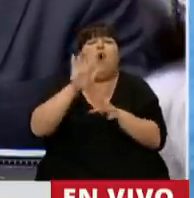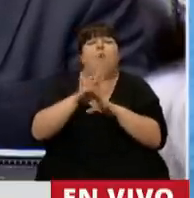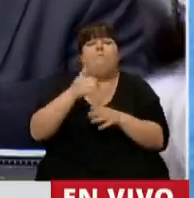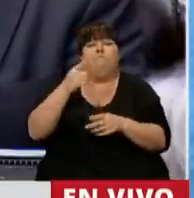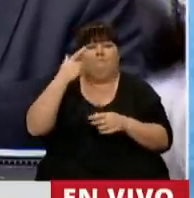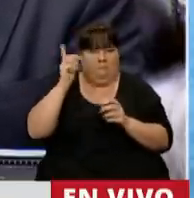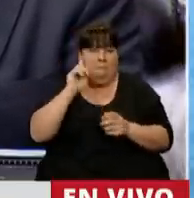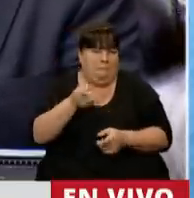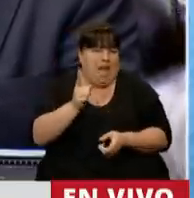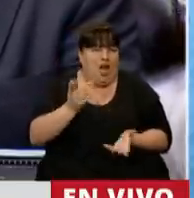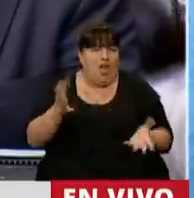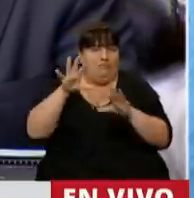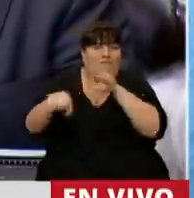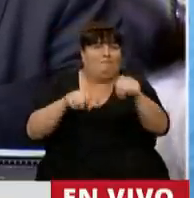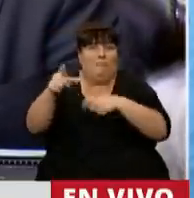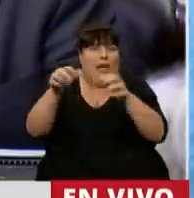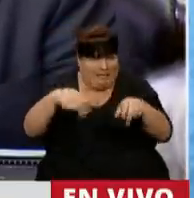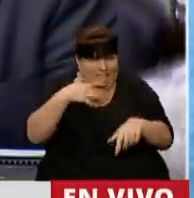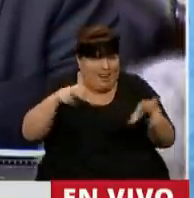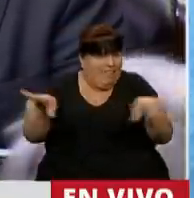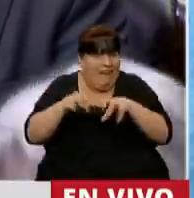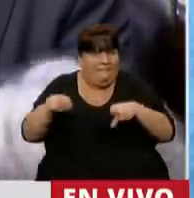acreedor hostil, esta es la realidad.